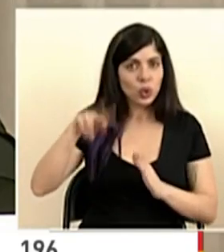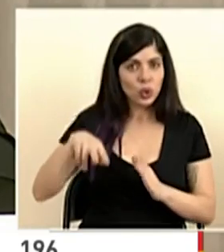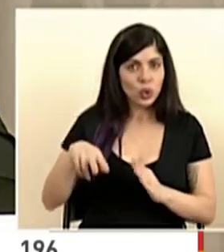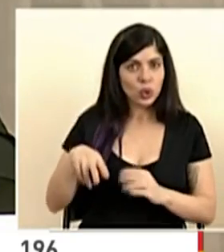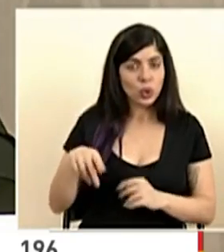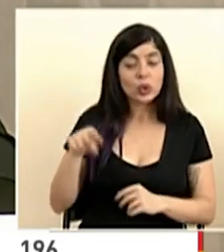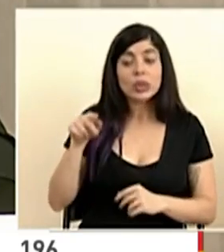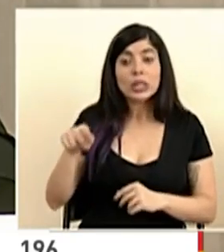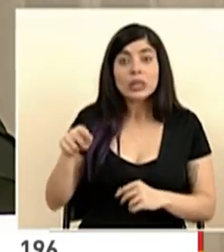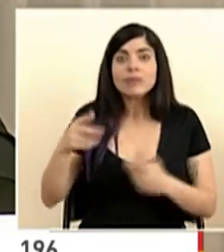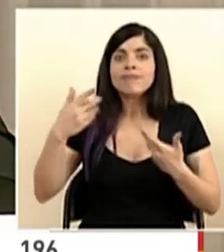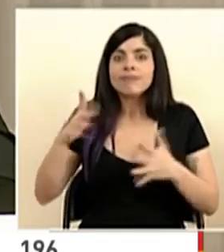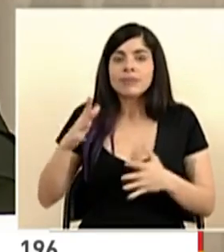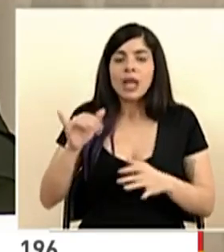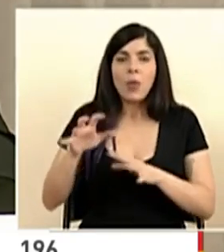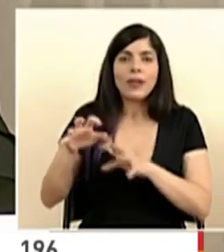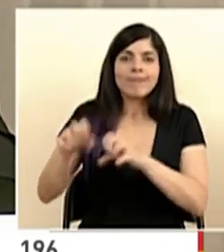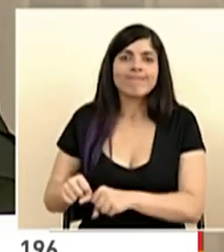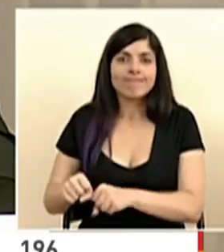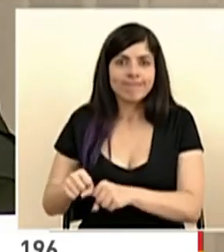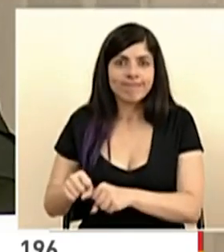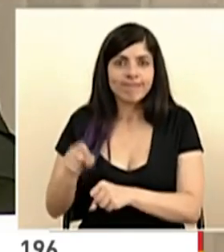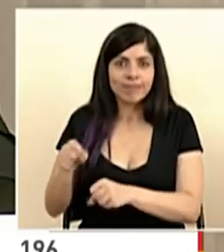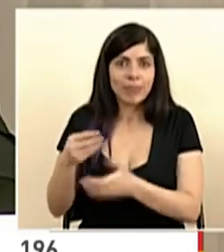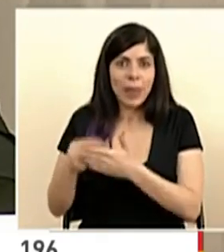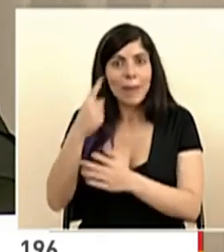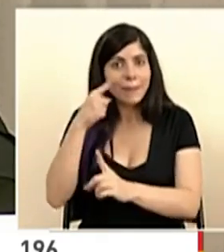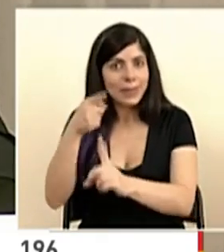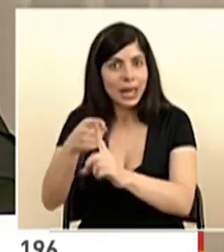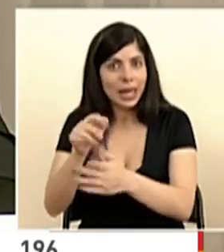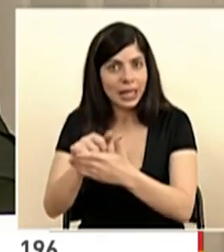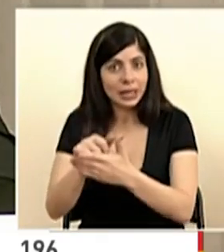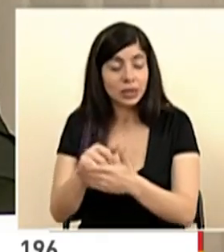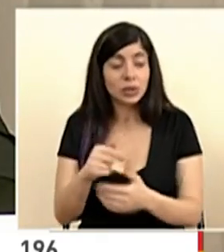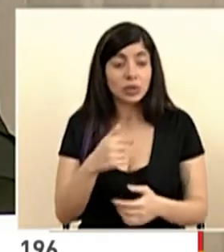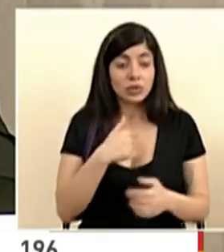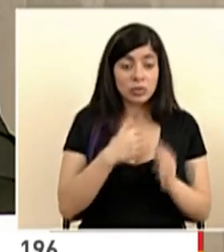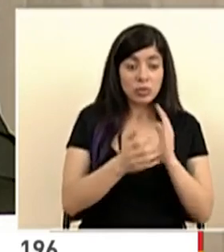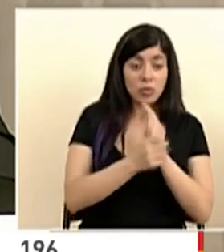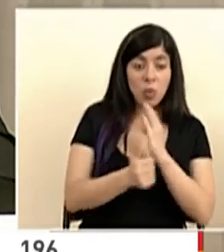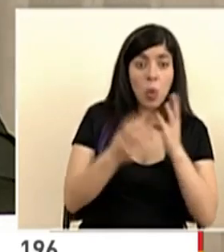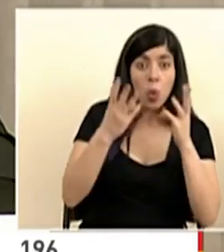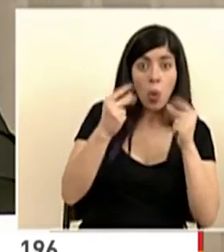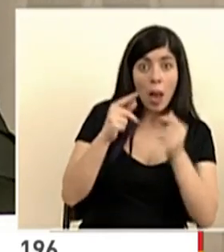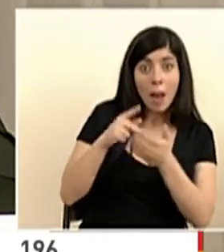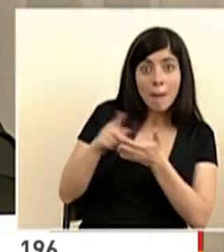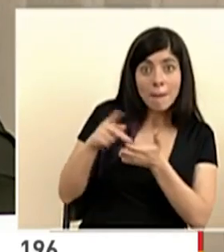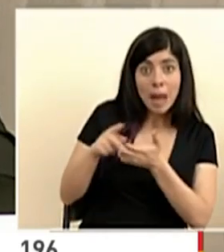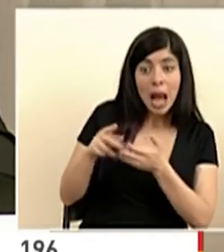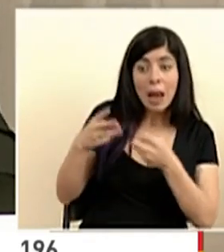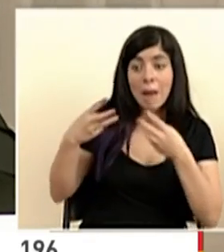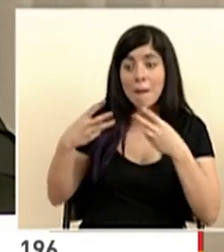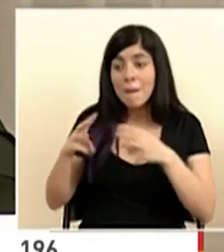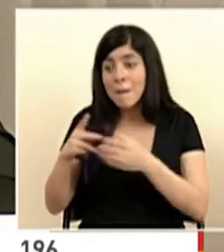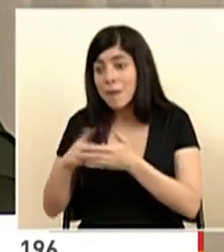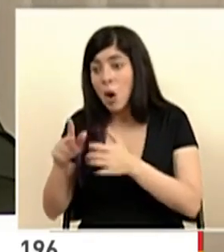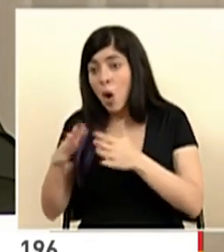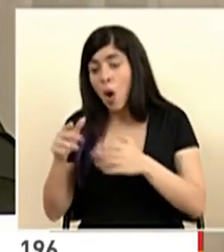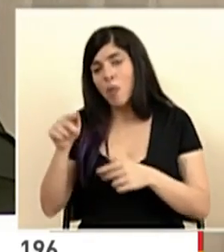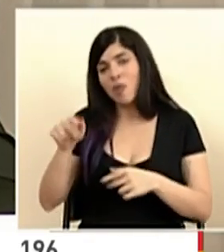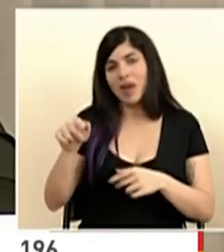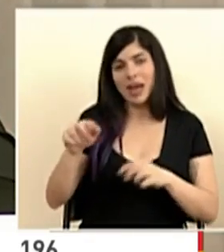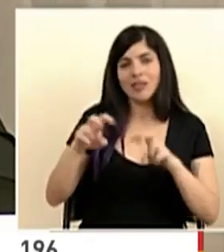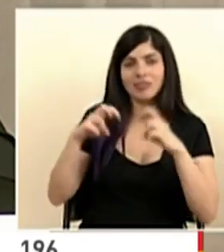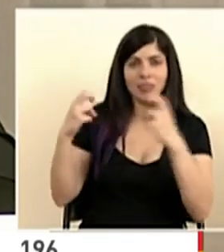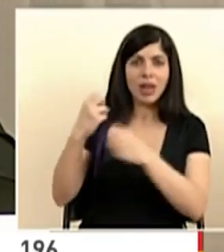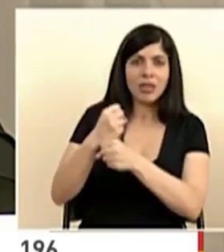está comprometido. Casualmente esa capacidad de pago y los mecanismos y las fuentes es lo que hay que debatir en esa mesa